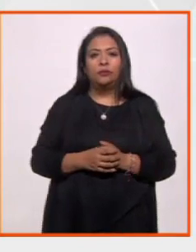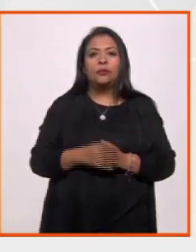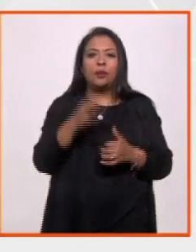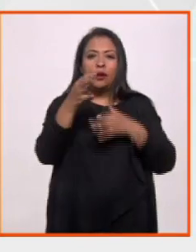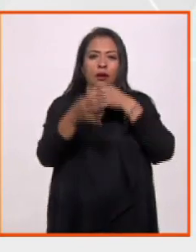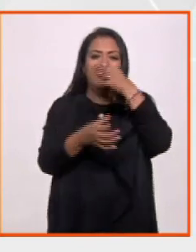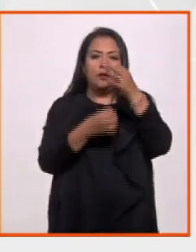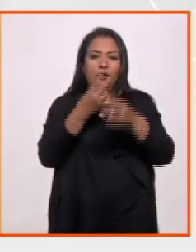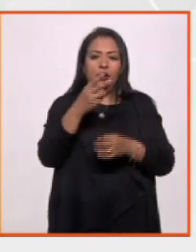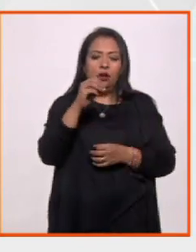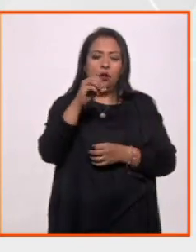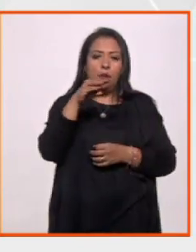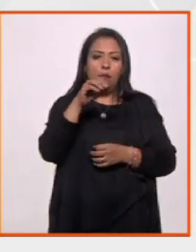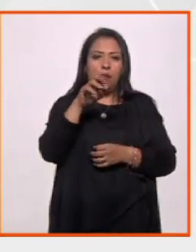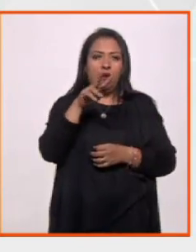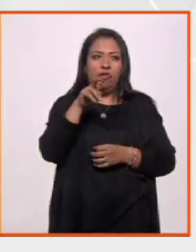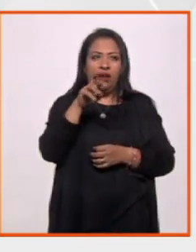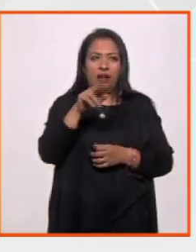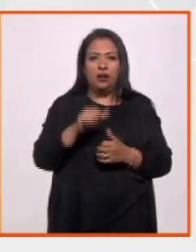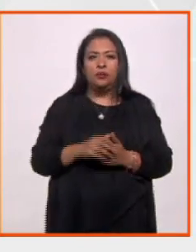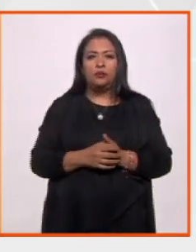Noticias 22, Omar Vera.